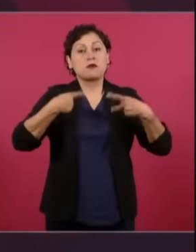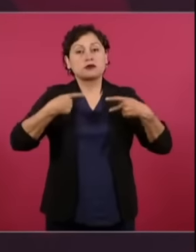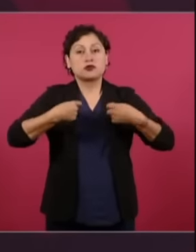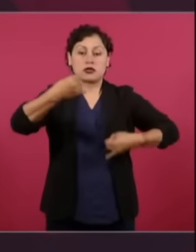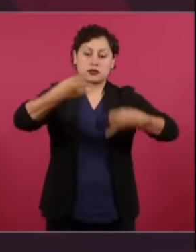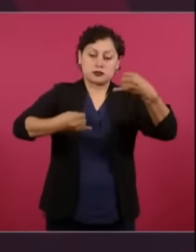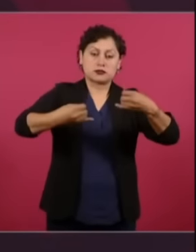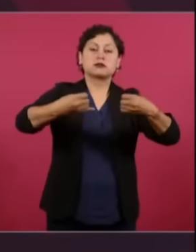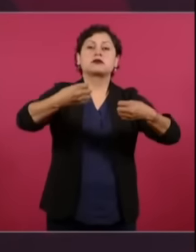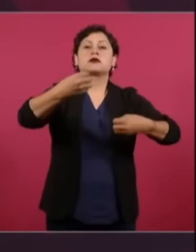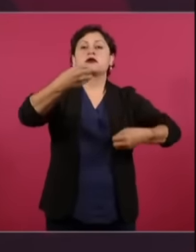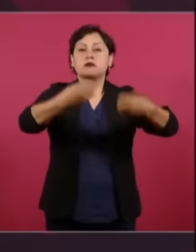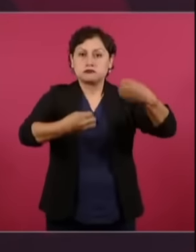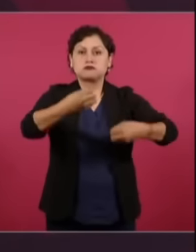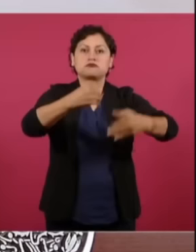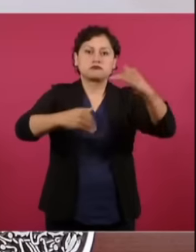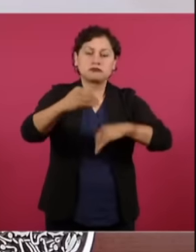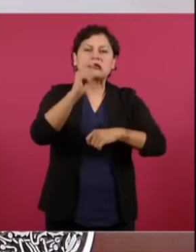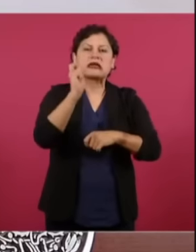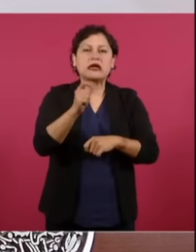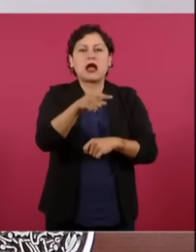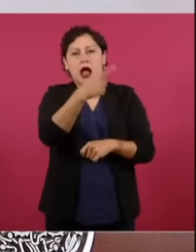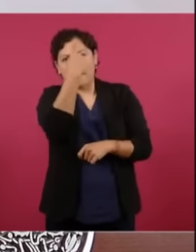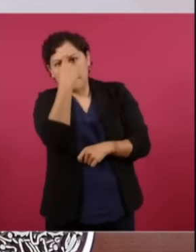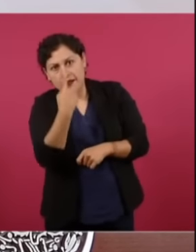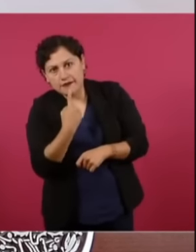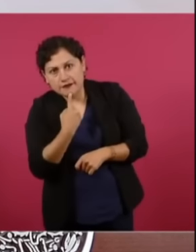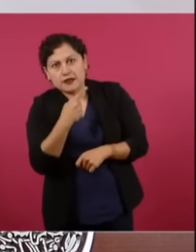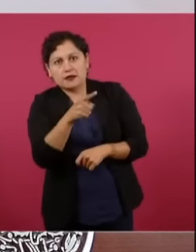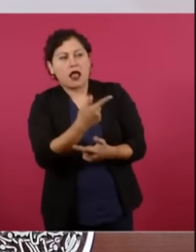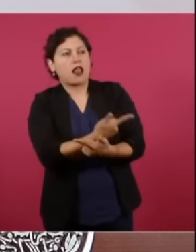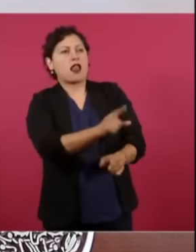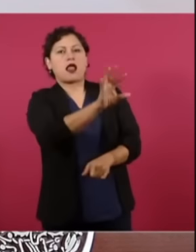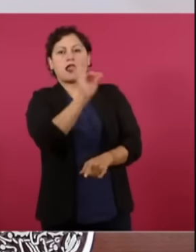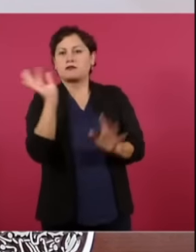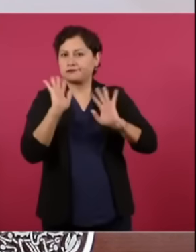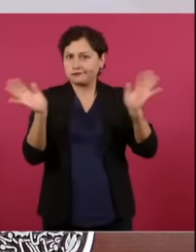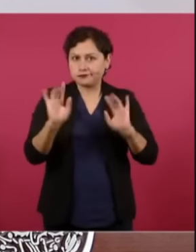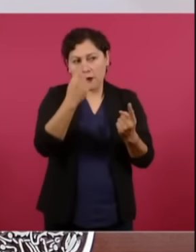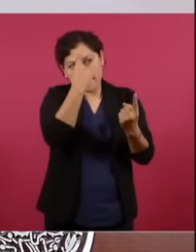abogados, mujeres, hombres, titulados,